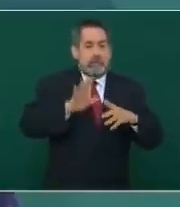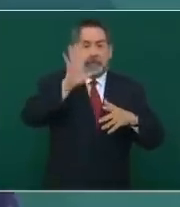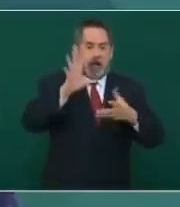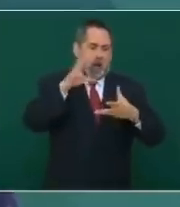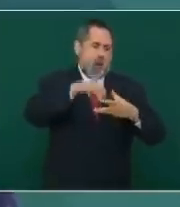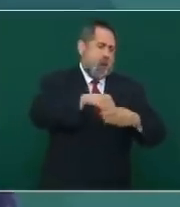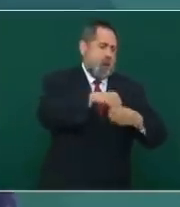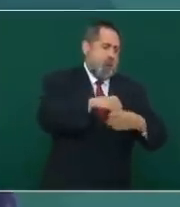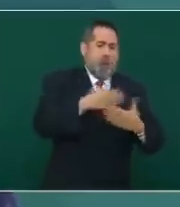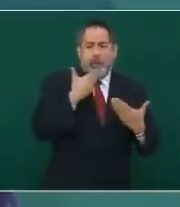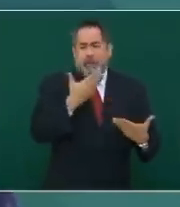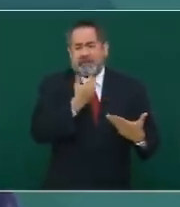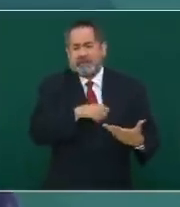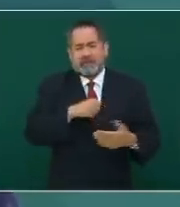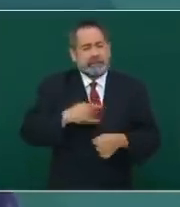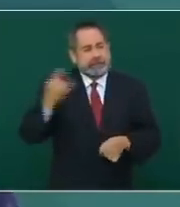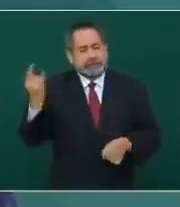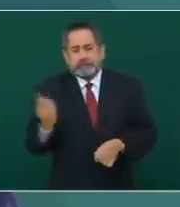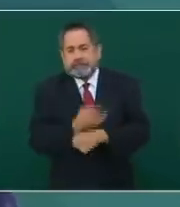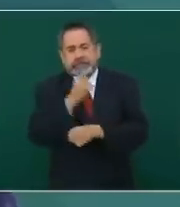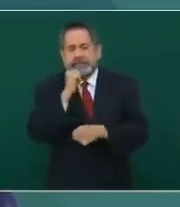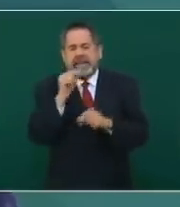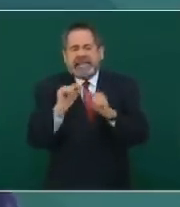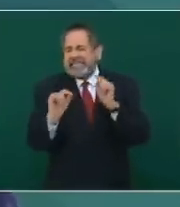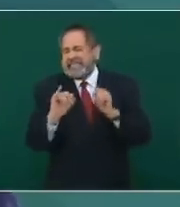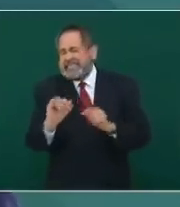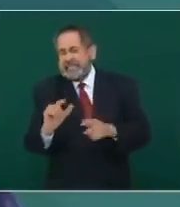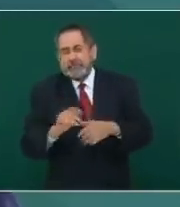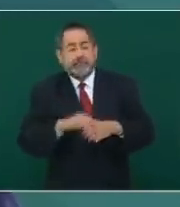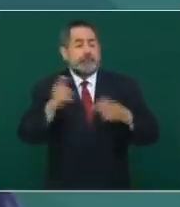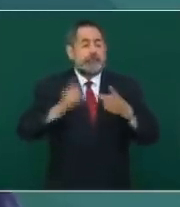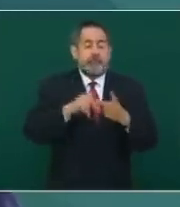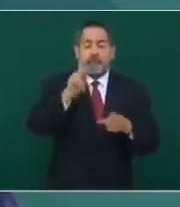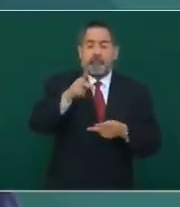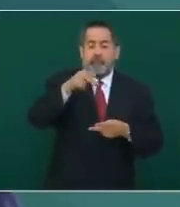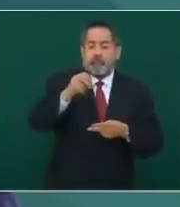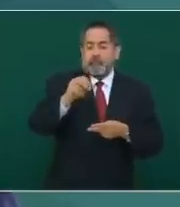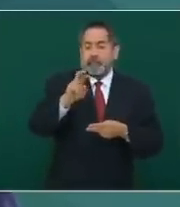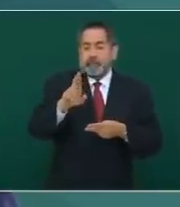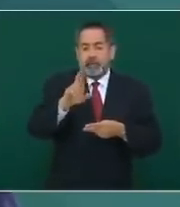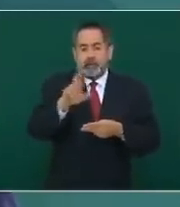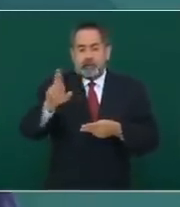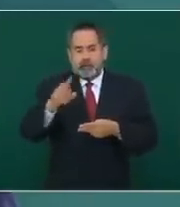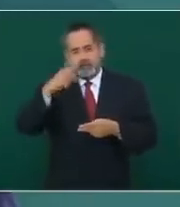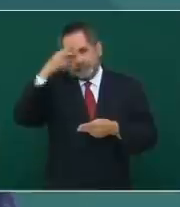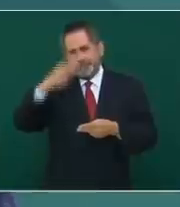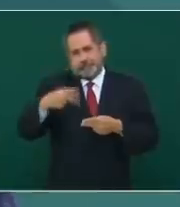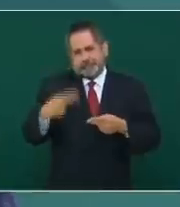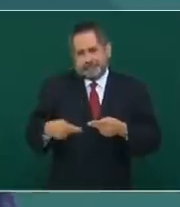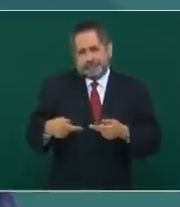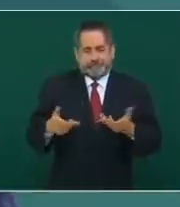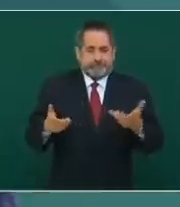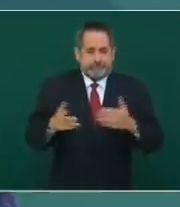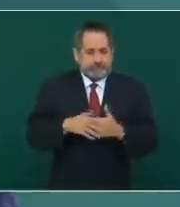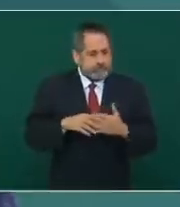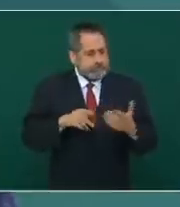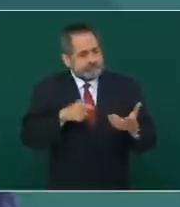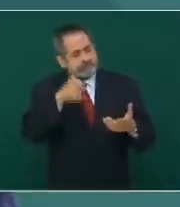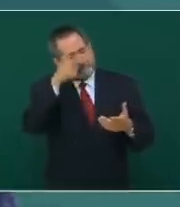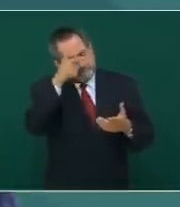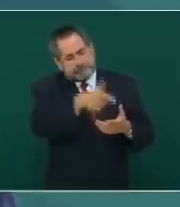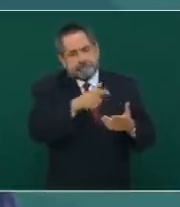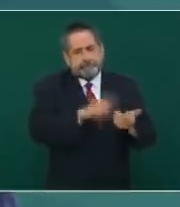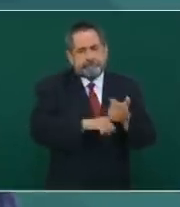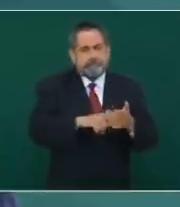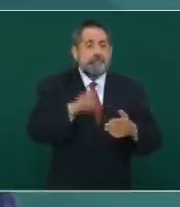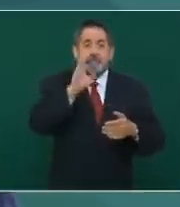saludable. Y la otra es de NOR, que es la única así mexicana que nos tocó, donde